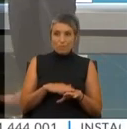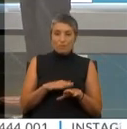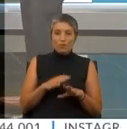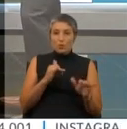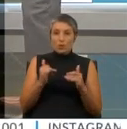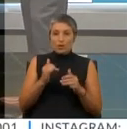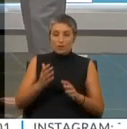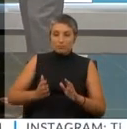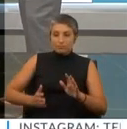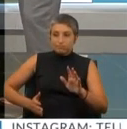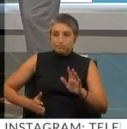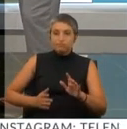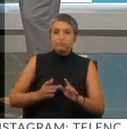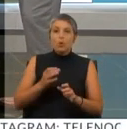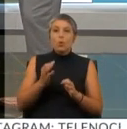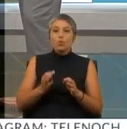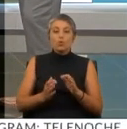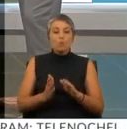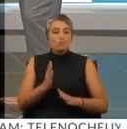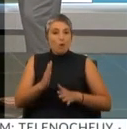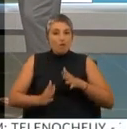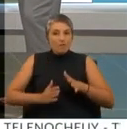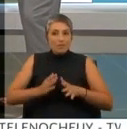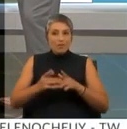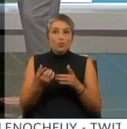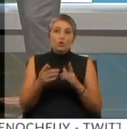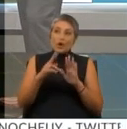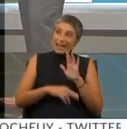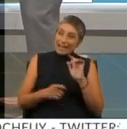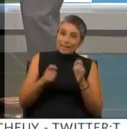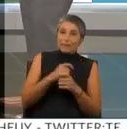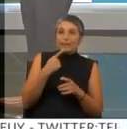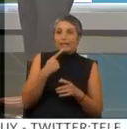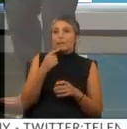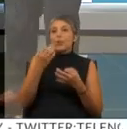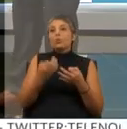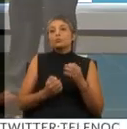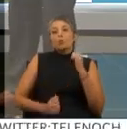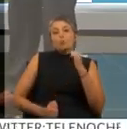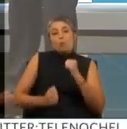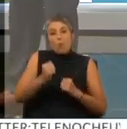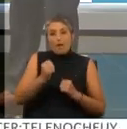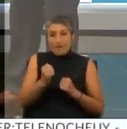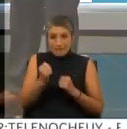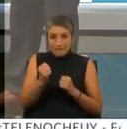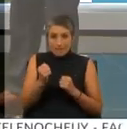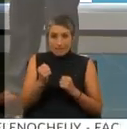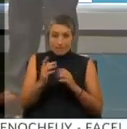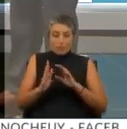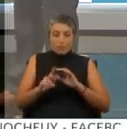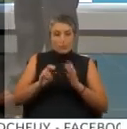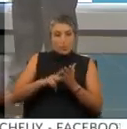jugador hace este gesto, quiere jugar y mueve. Y como el cambio de regla dice que si el jugador hace un movimiento que justifica, ¿no?